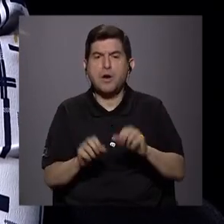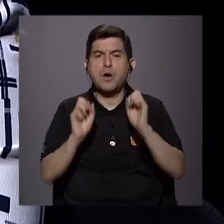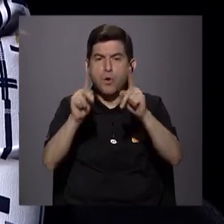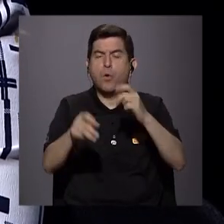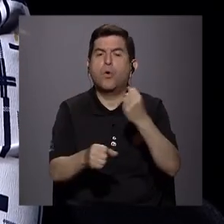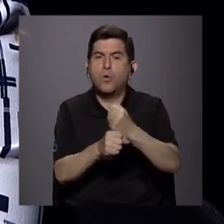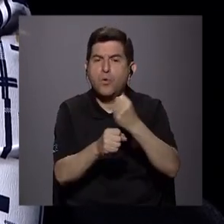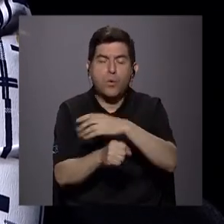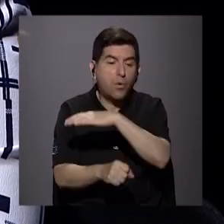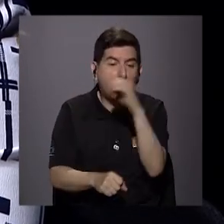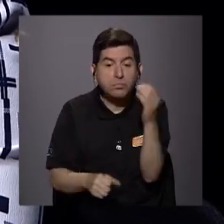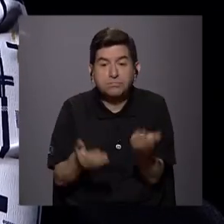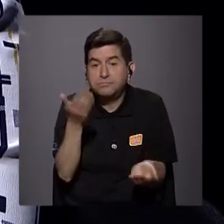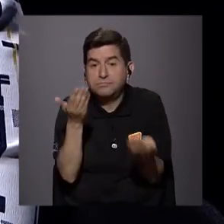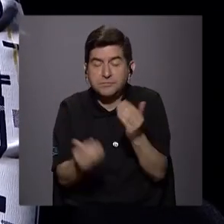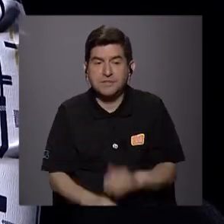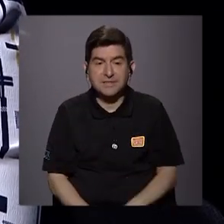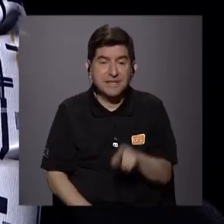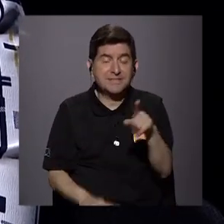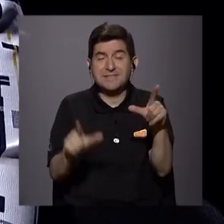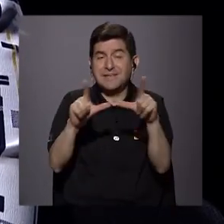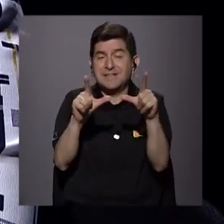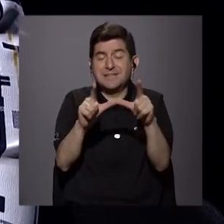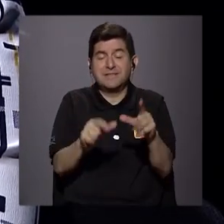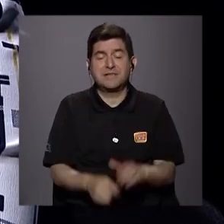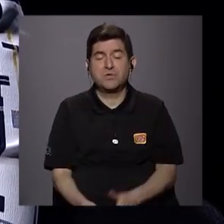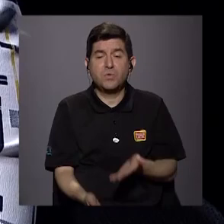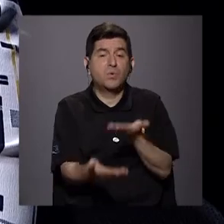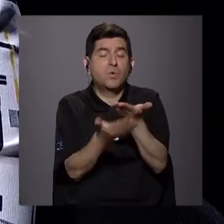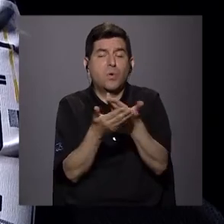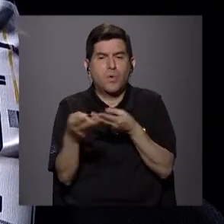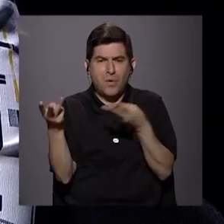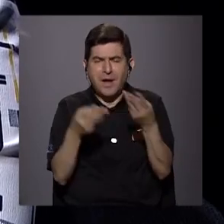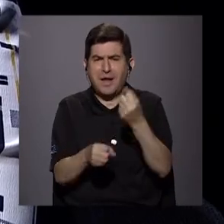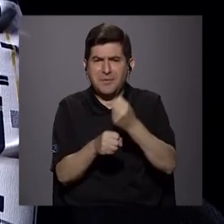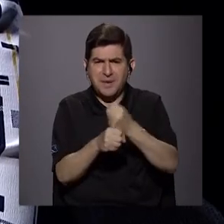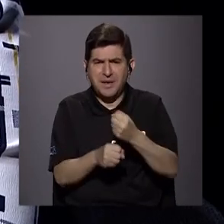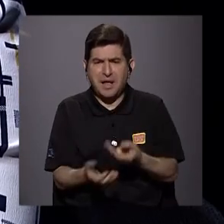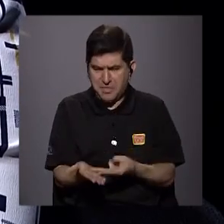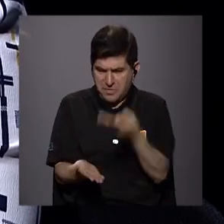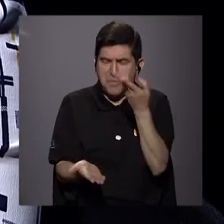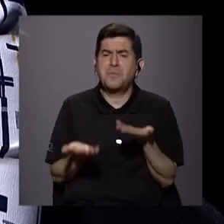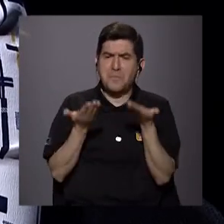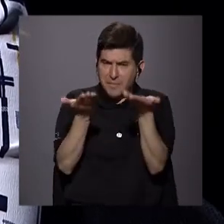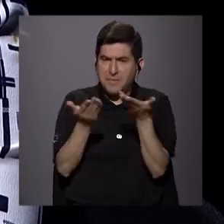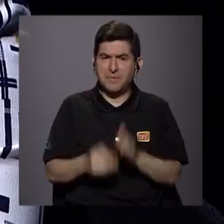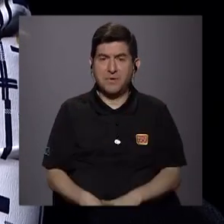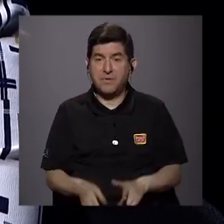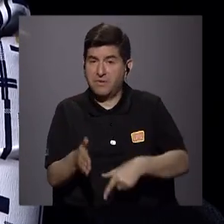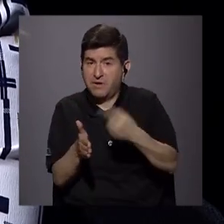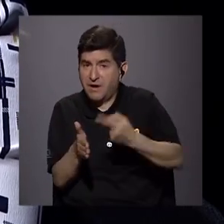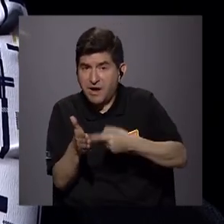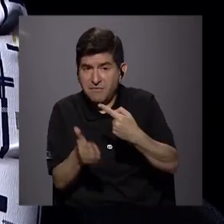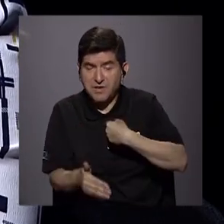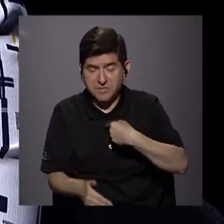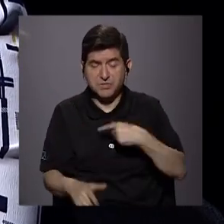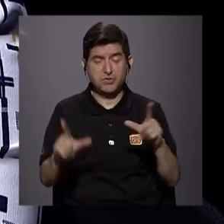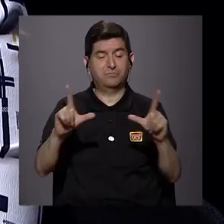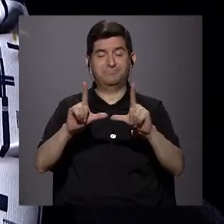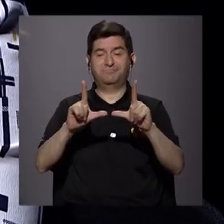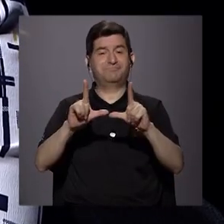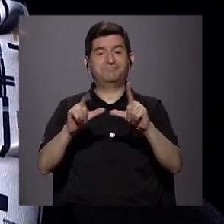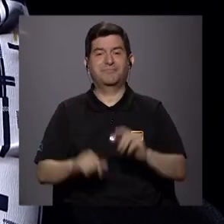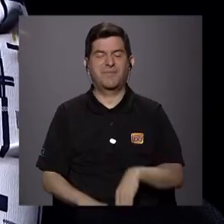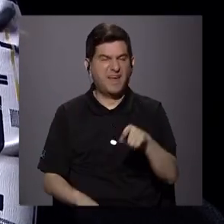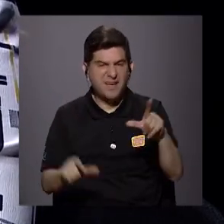empleo, o es más, si ese título que me están ofreciendo el mercado laboral lo está valorando, ¿verdad? Porque muchas veces yo llego con un título